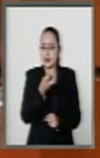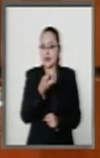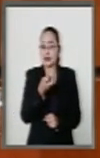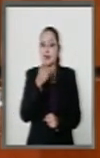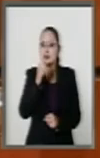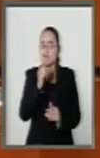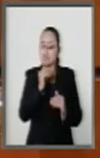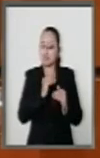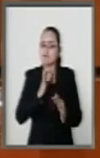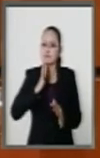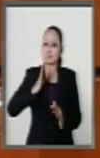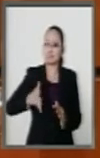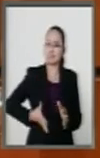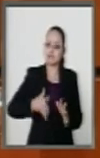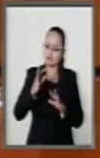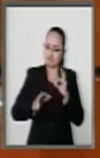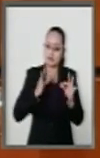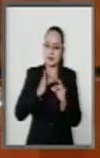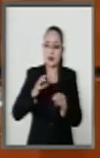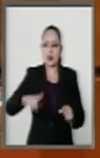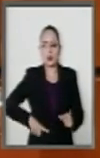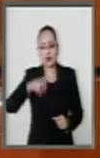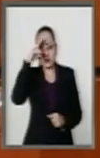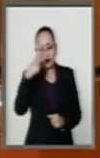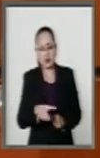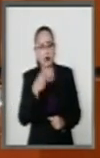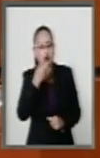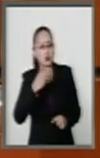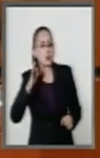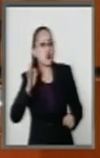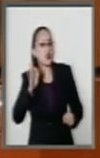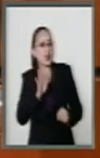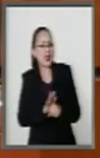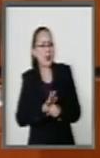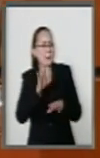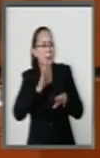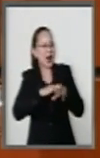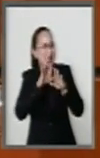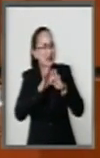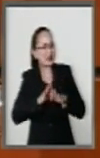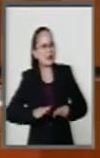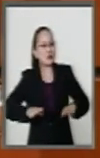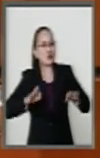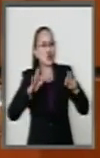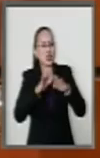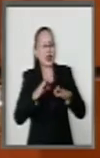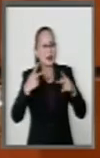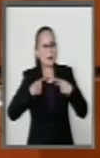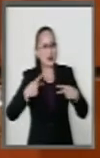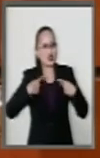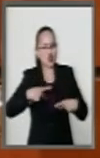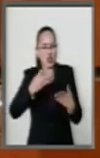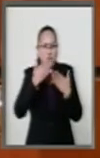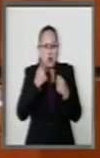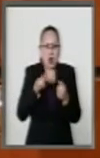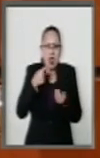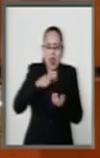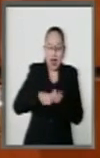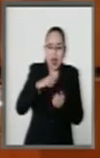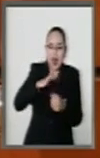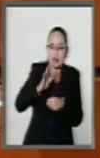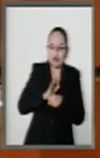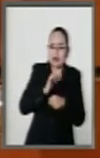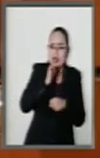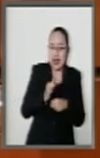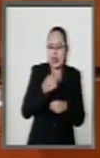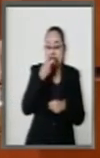y digno del Estado mexicano. Proteger al más indefenso de los seres humanos que puede haber quizá en México, es que